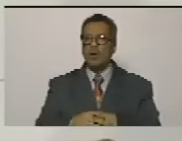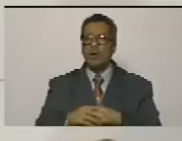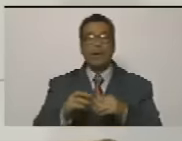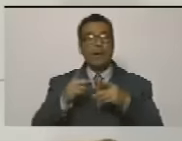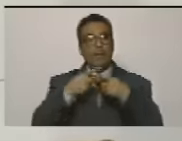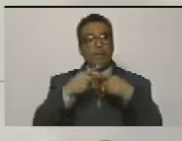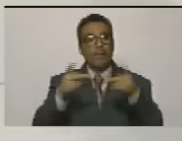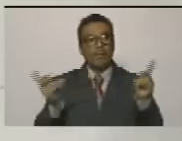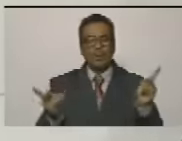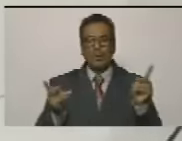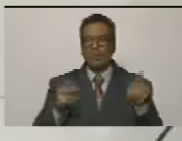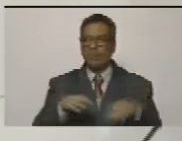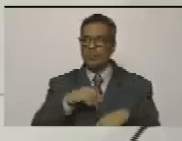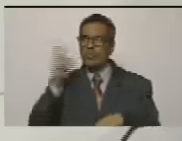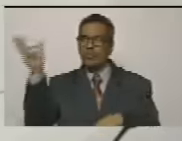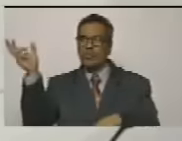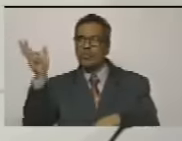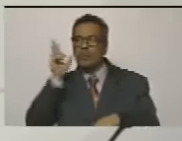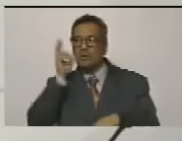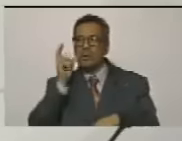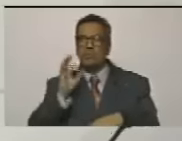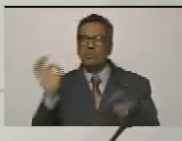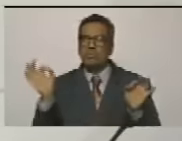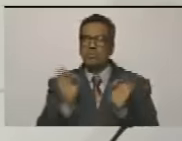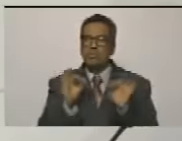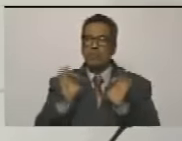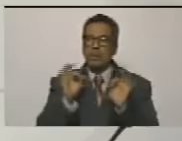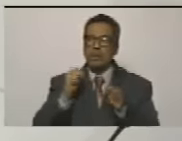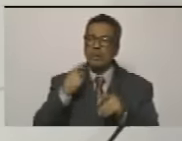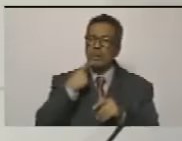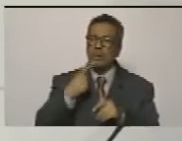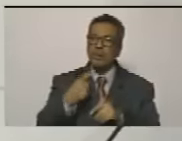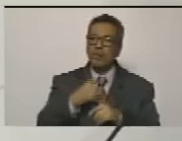una vez he escuchado decir